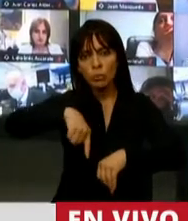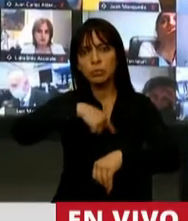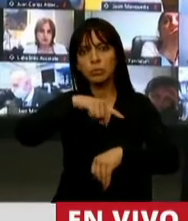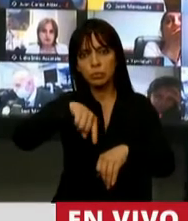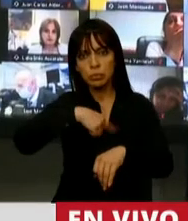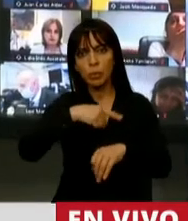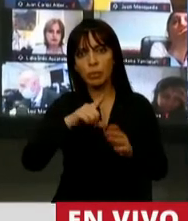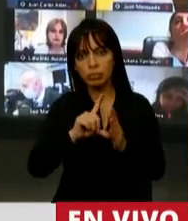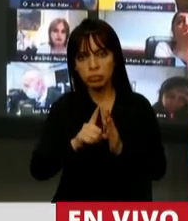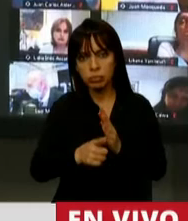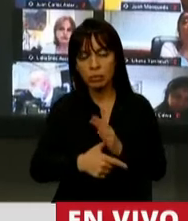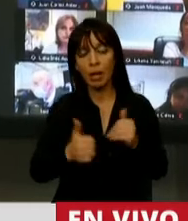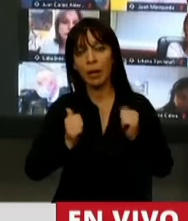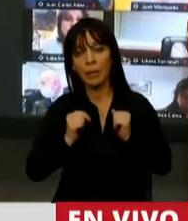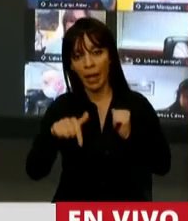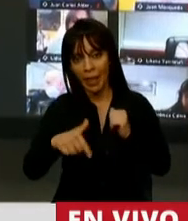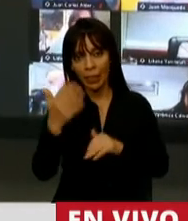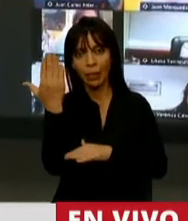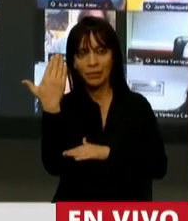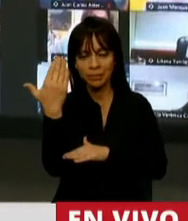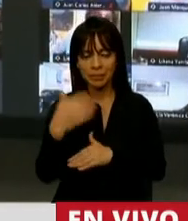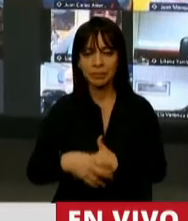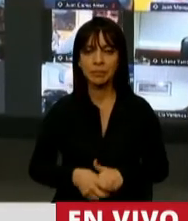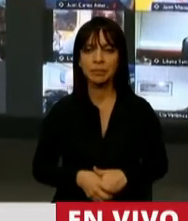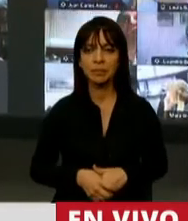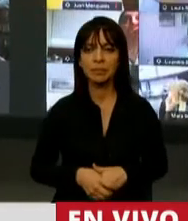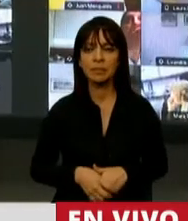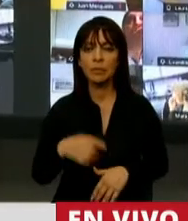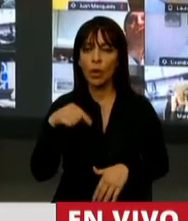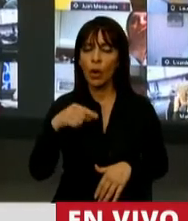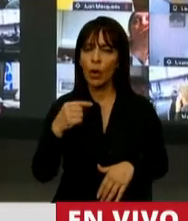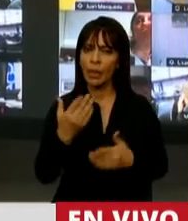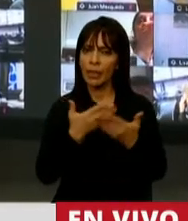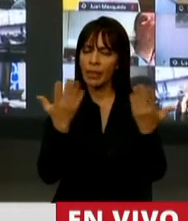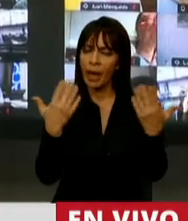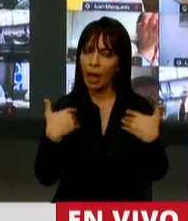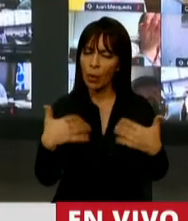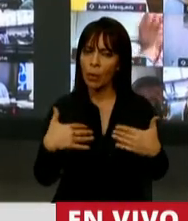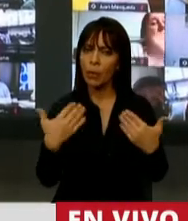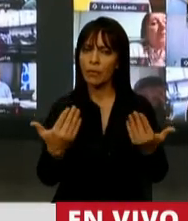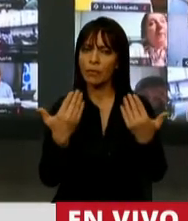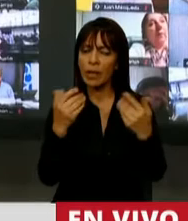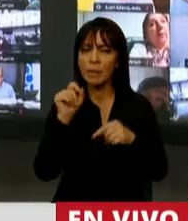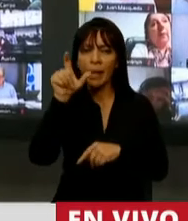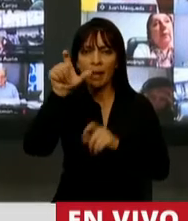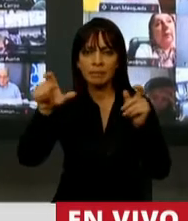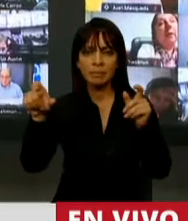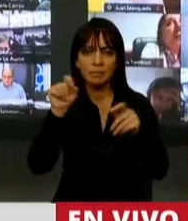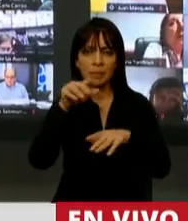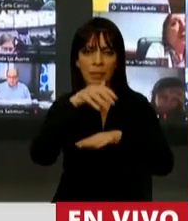estar esperando este momento, es un día muy feliz para los misioneros,